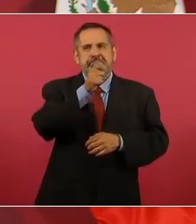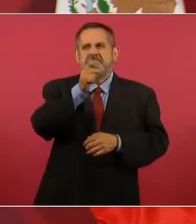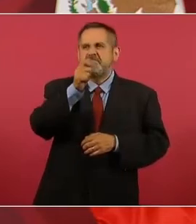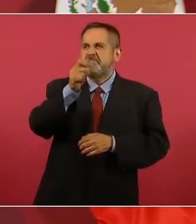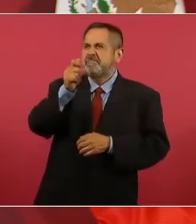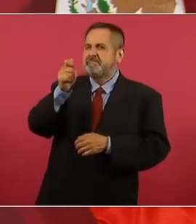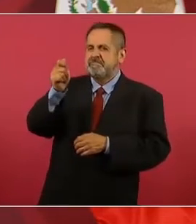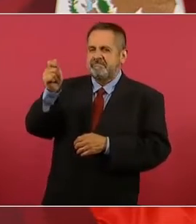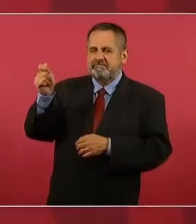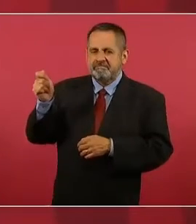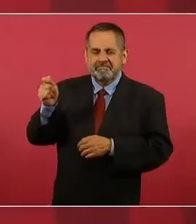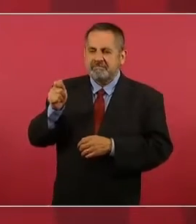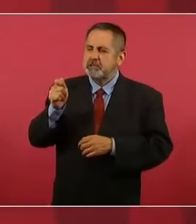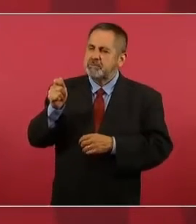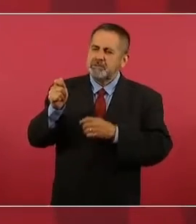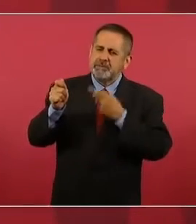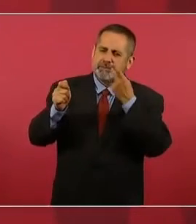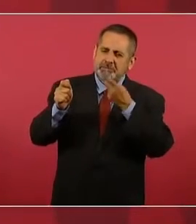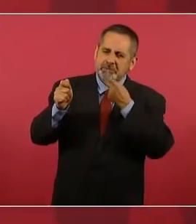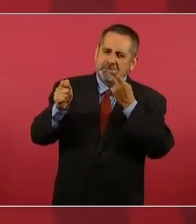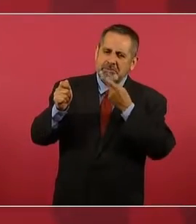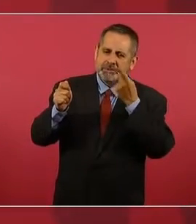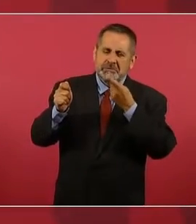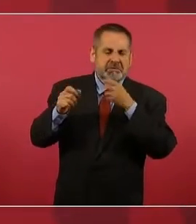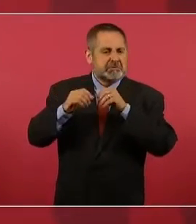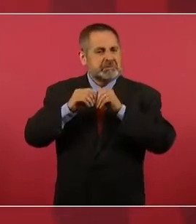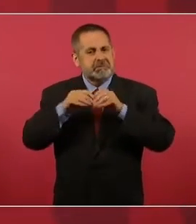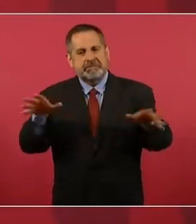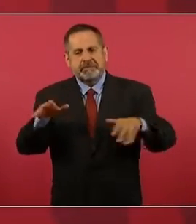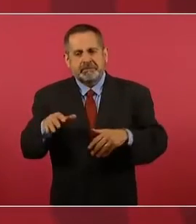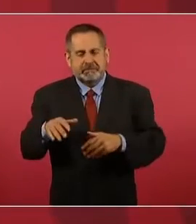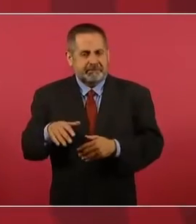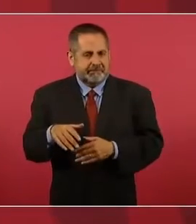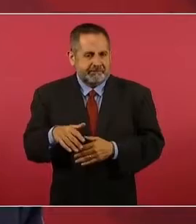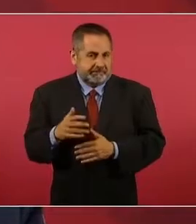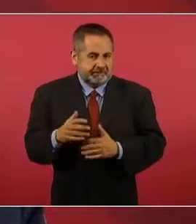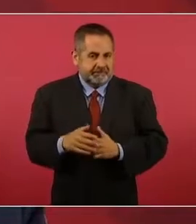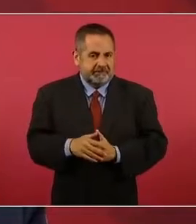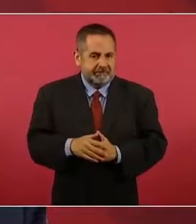un mensaje y